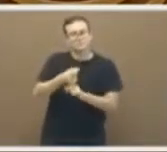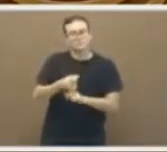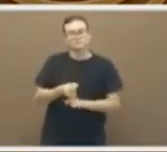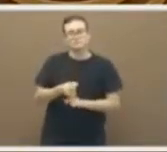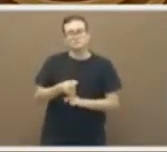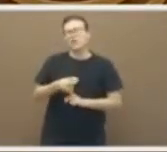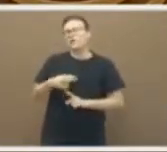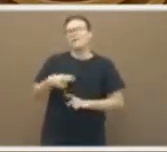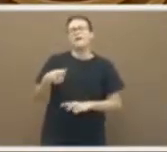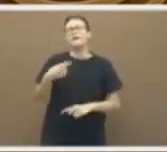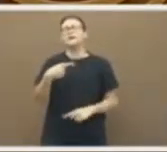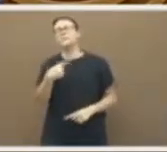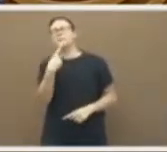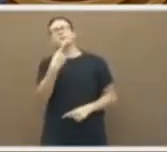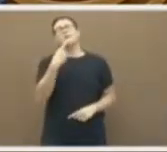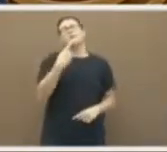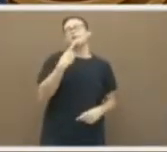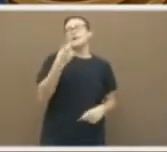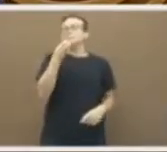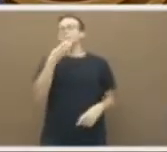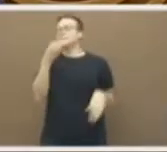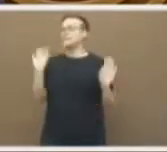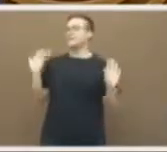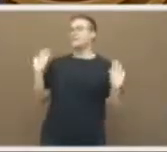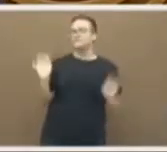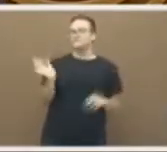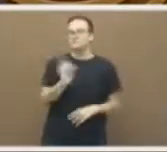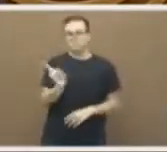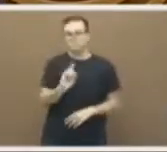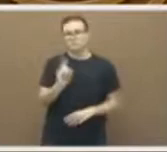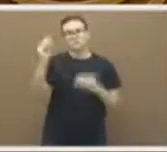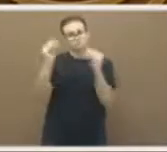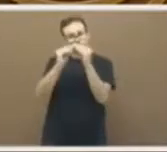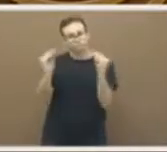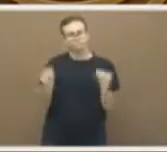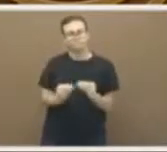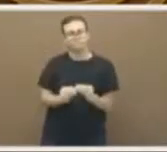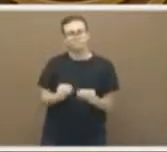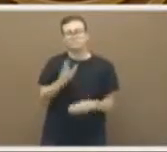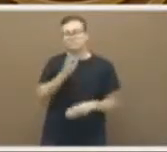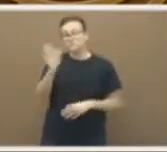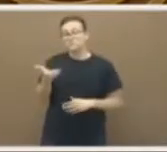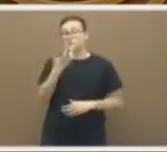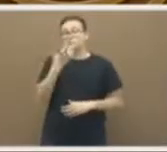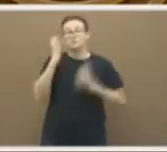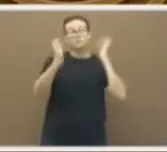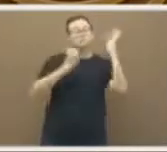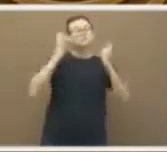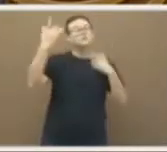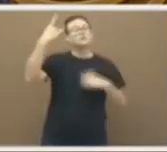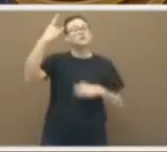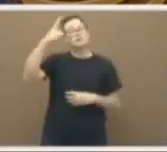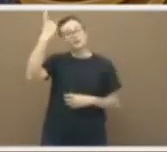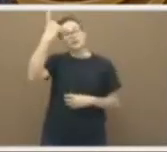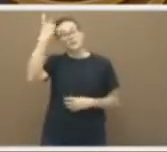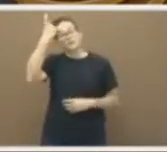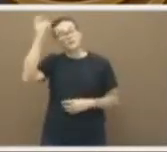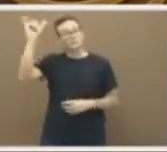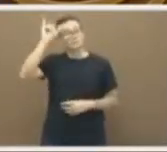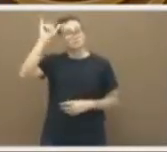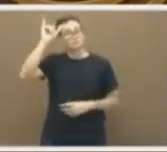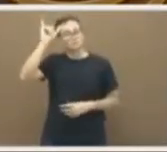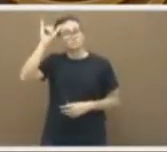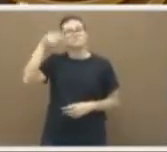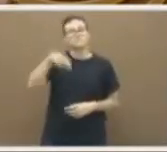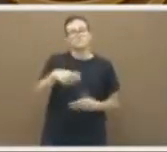tenemos un problema derivado de que en el caso del sector caprino no se ha hecho nunca ningún control en este sentido. Y están apareciendo muchos casos. Y tenemos que hablar